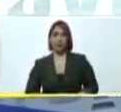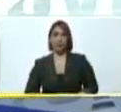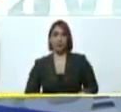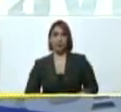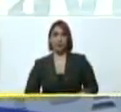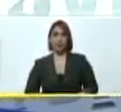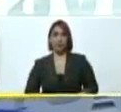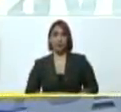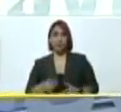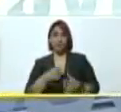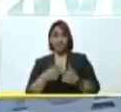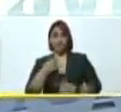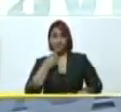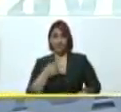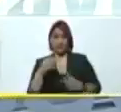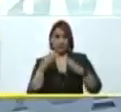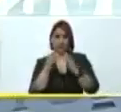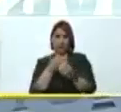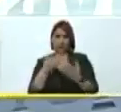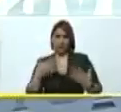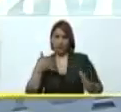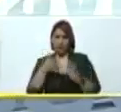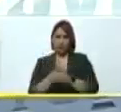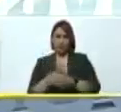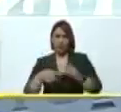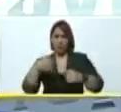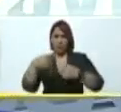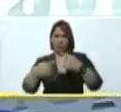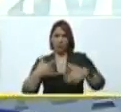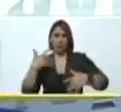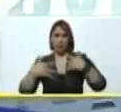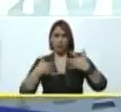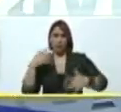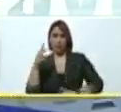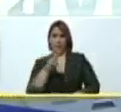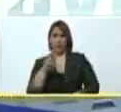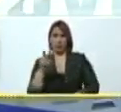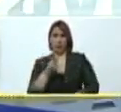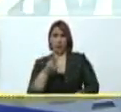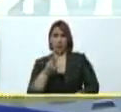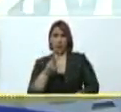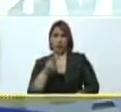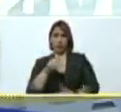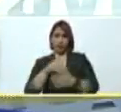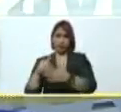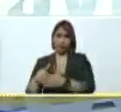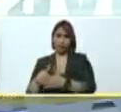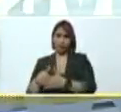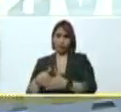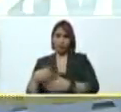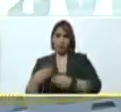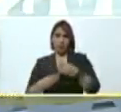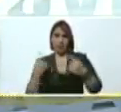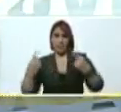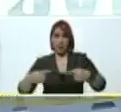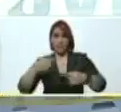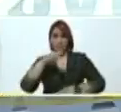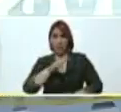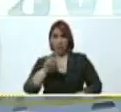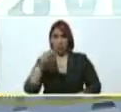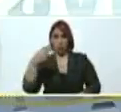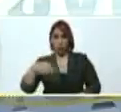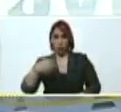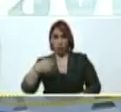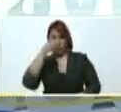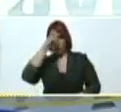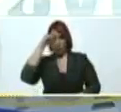entonces dice, la Casa Blanca se refirió al próximo evento electoral en Venezuela que se llevará a cabo este domingo 21 de noviembre, y